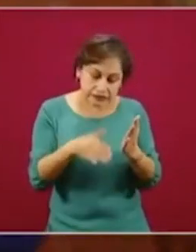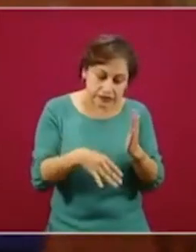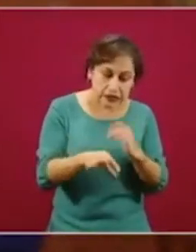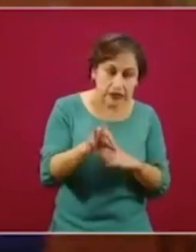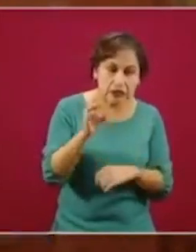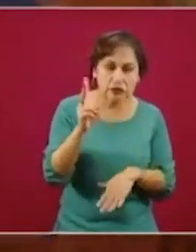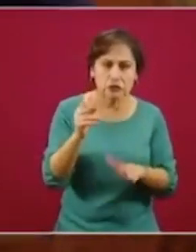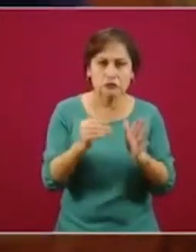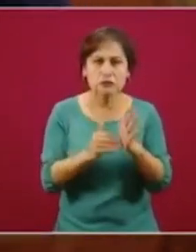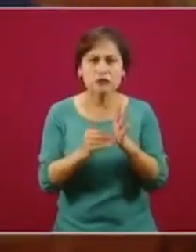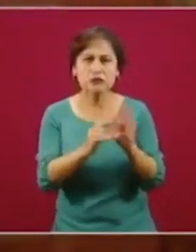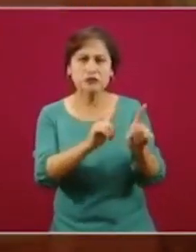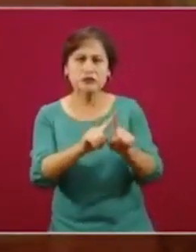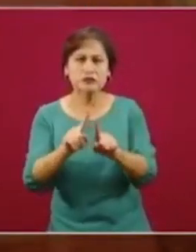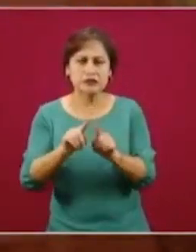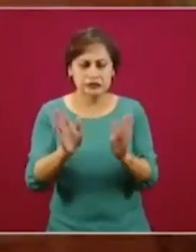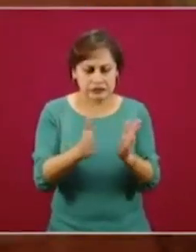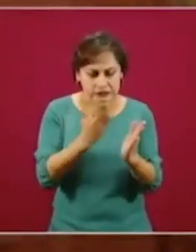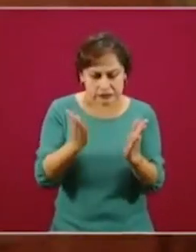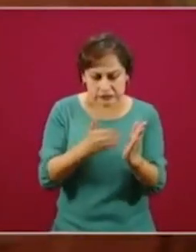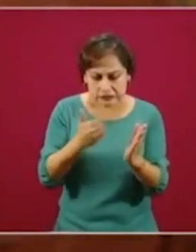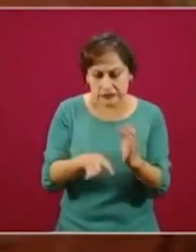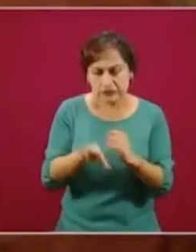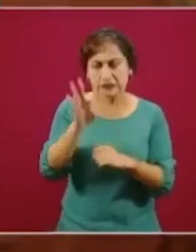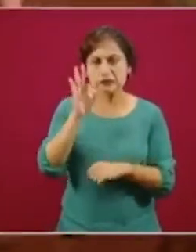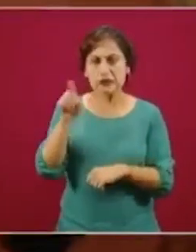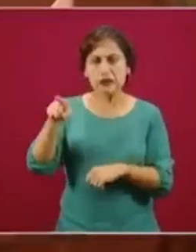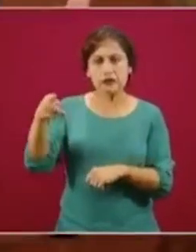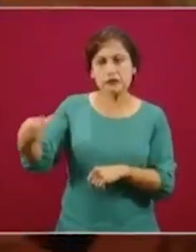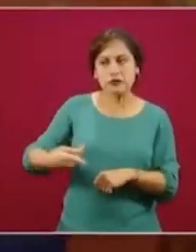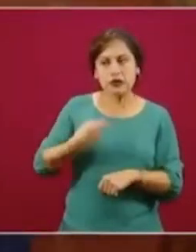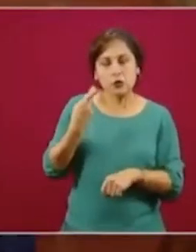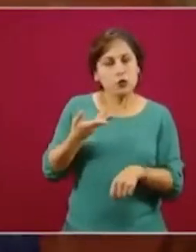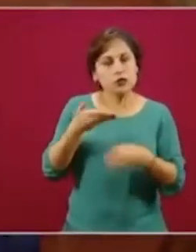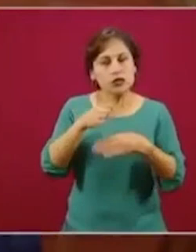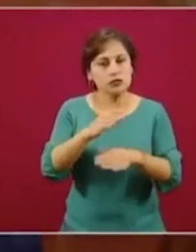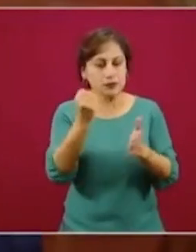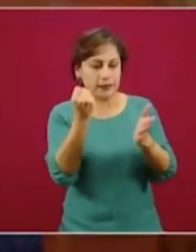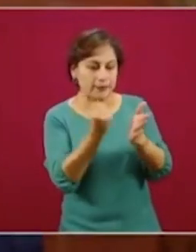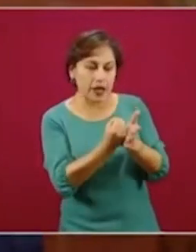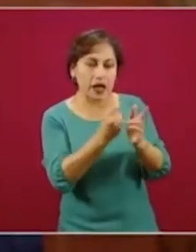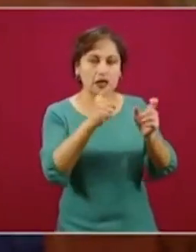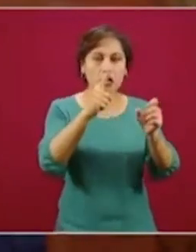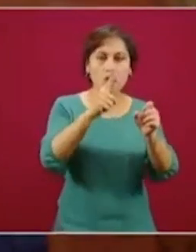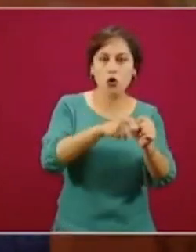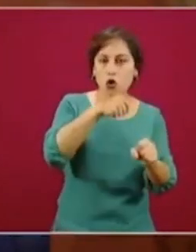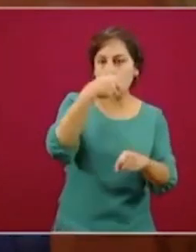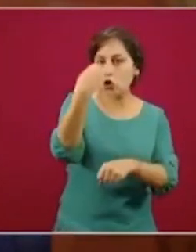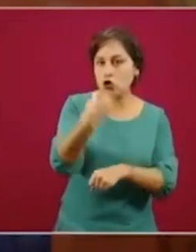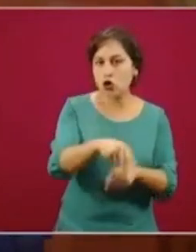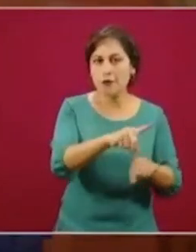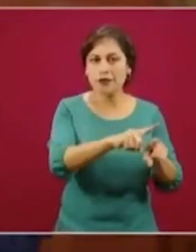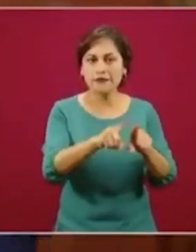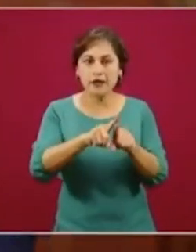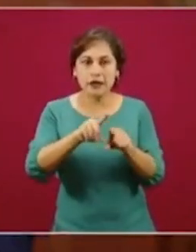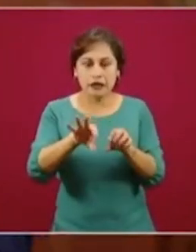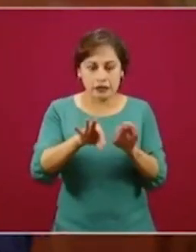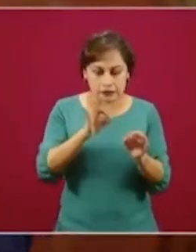saber si ese logotipo, si esas formas con esos colores ya existen o no existen? Bueno, pues